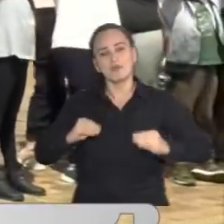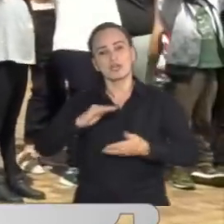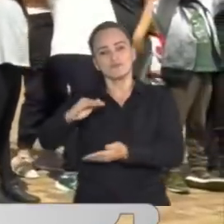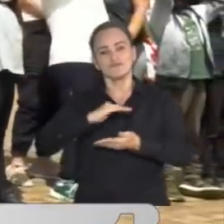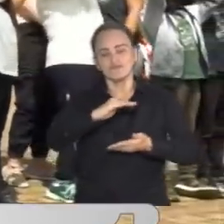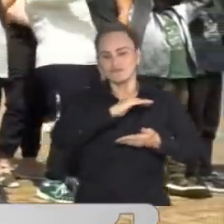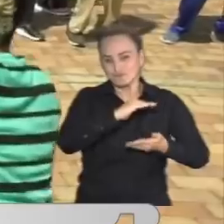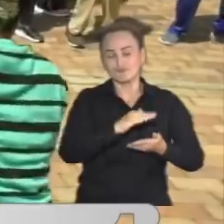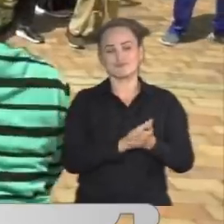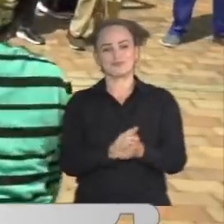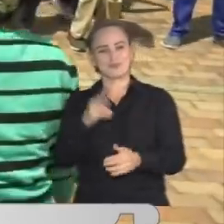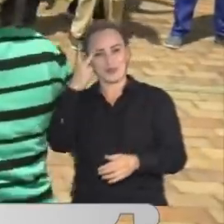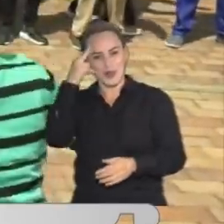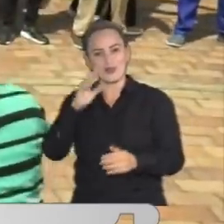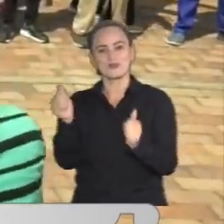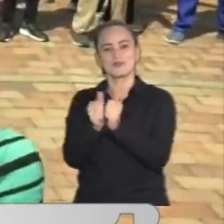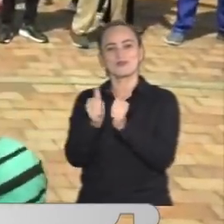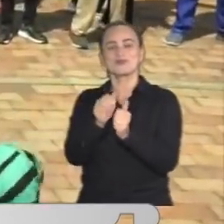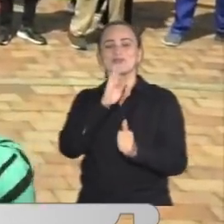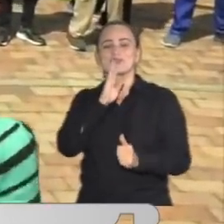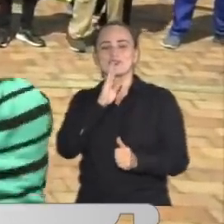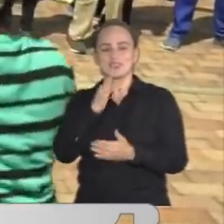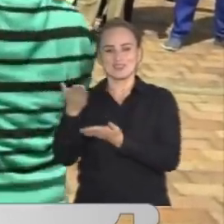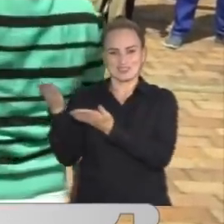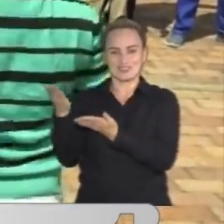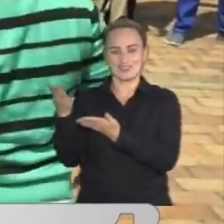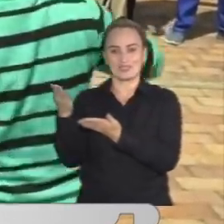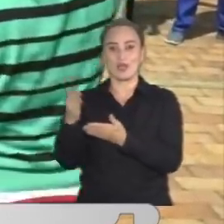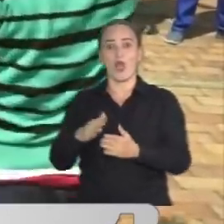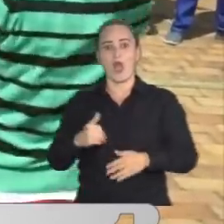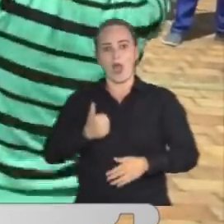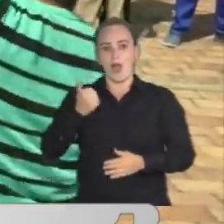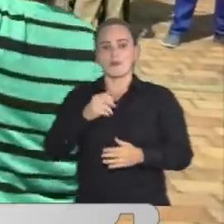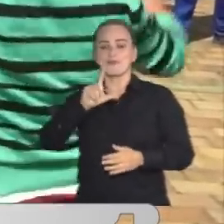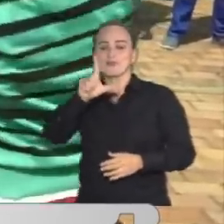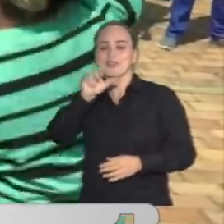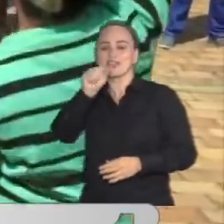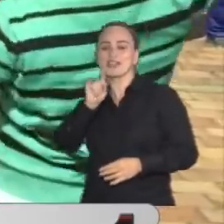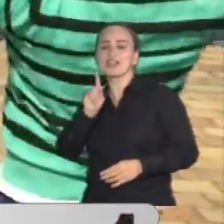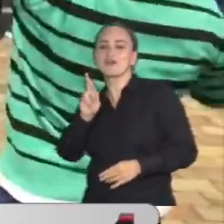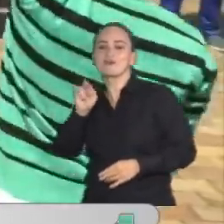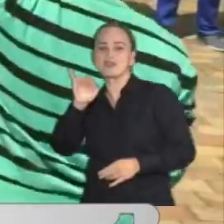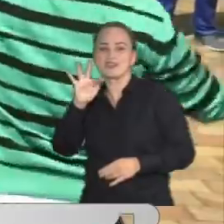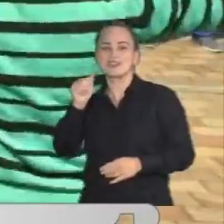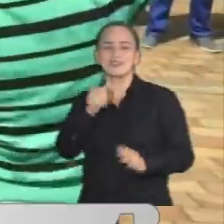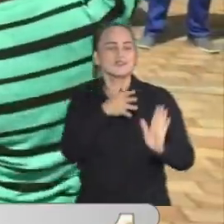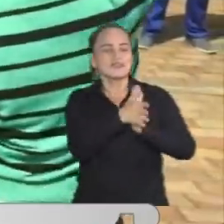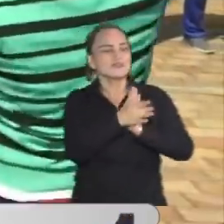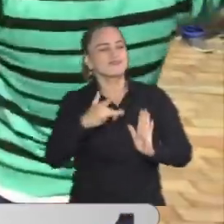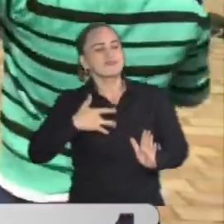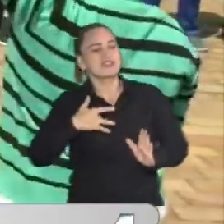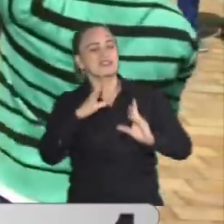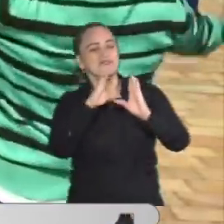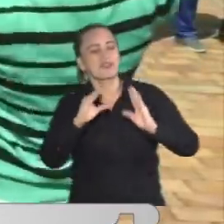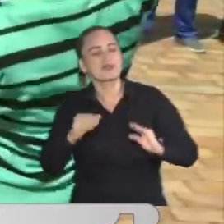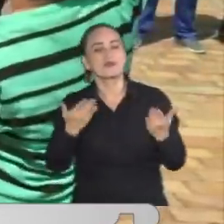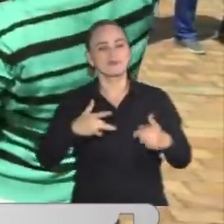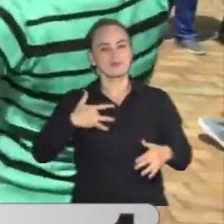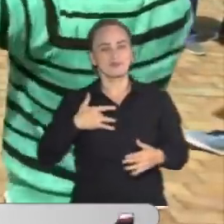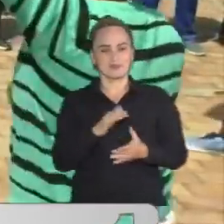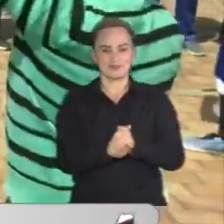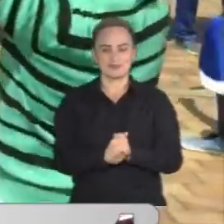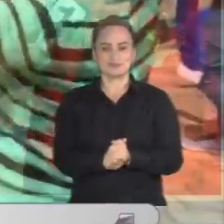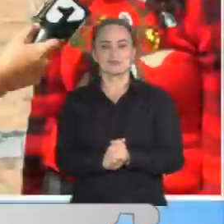la fundación. Y por supuesto nos acompaña Laurita, una de las beneficiadas. Laurita, cuéntanos, ¿cómo te sientes en esta Navidad? ¿Cómo la has pasado?